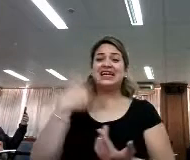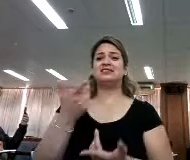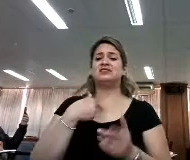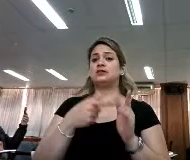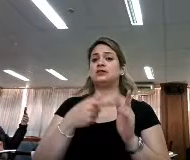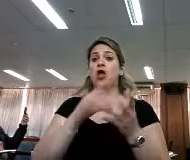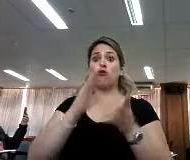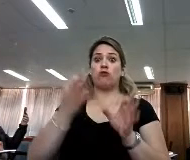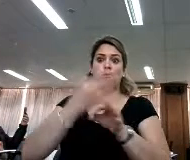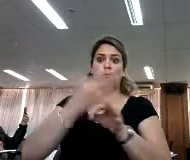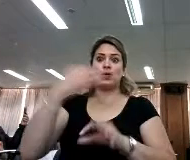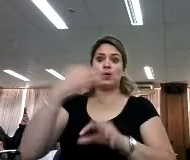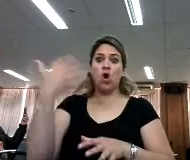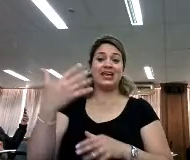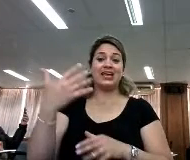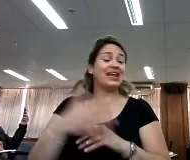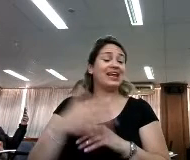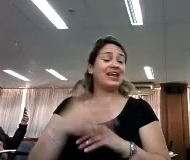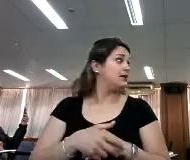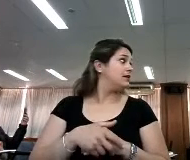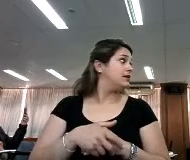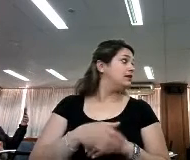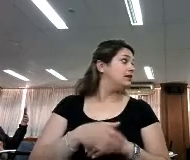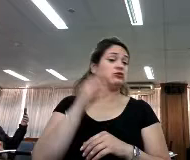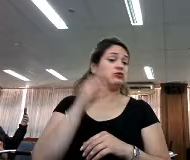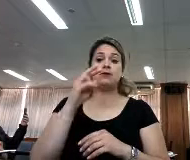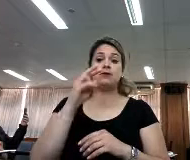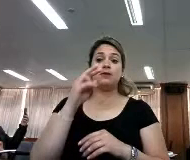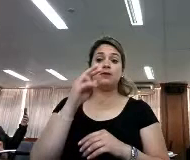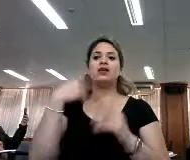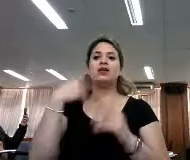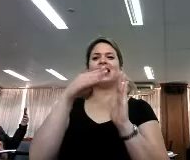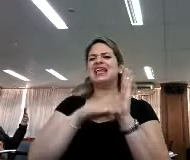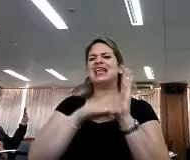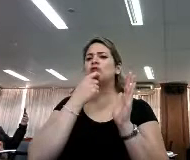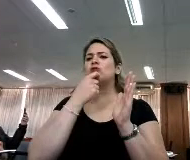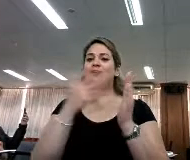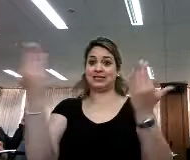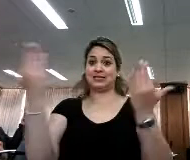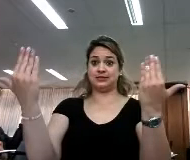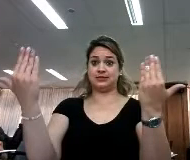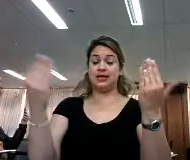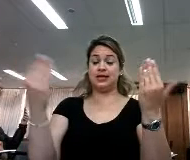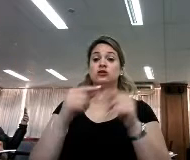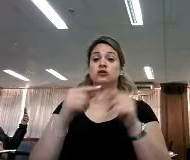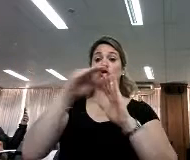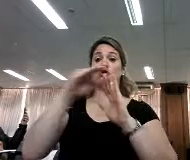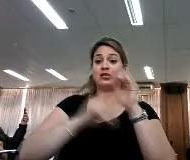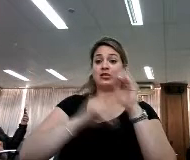en su versión original, y acá la vemos en su versión lectura fácil. Textos cortos,